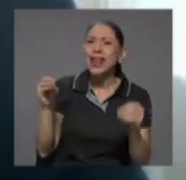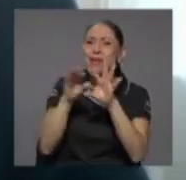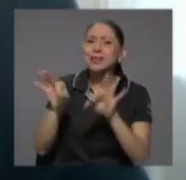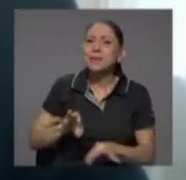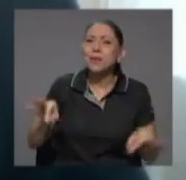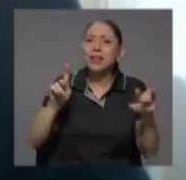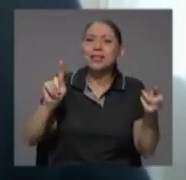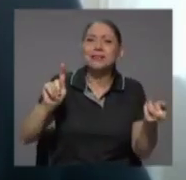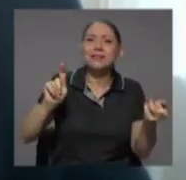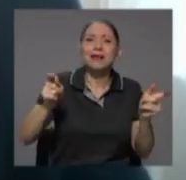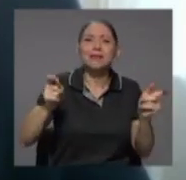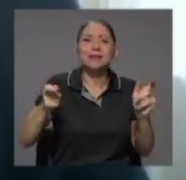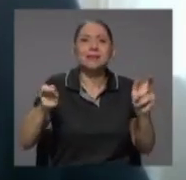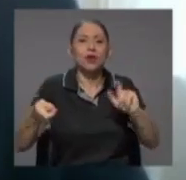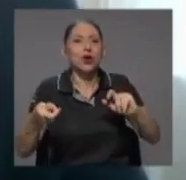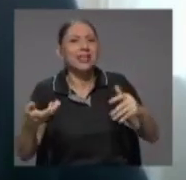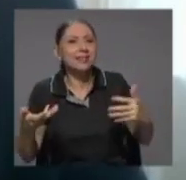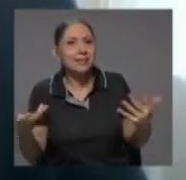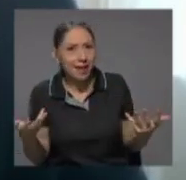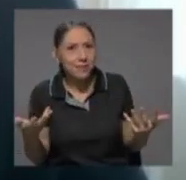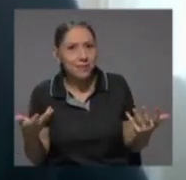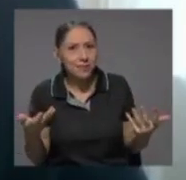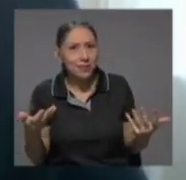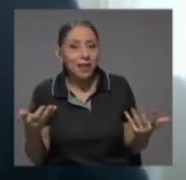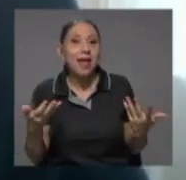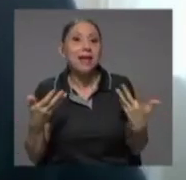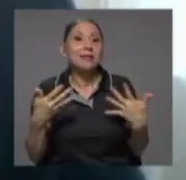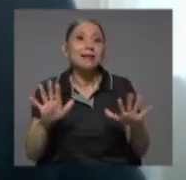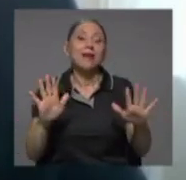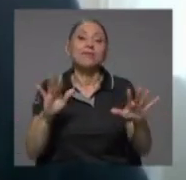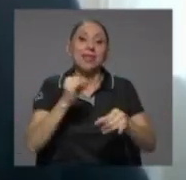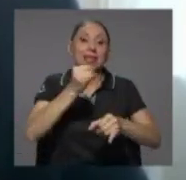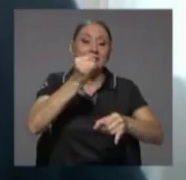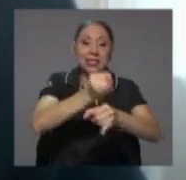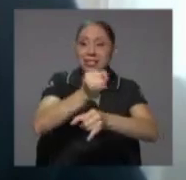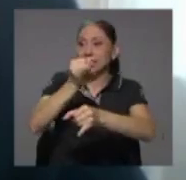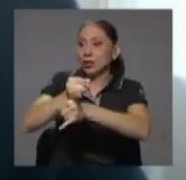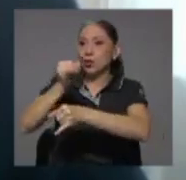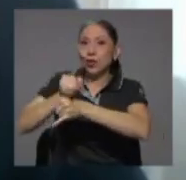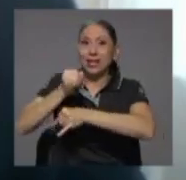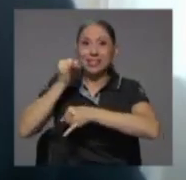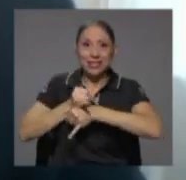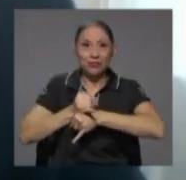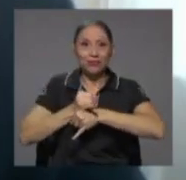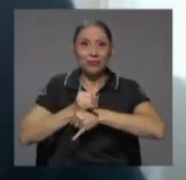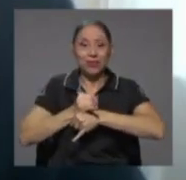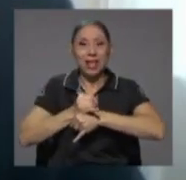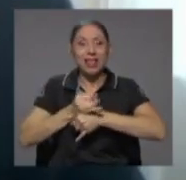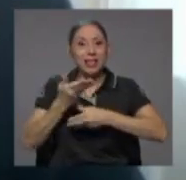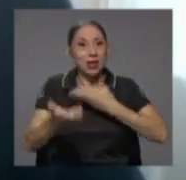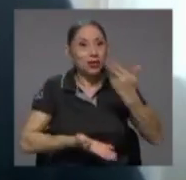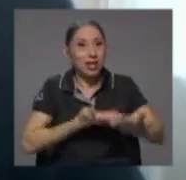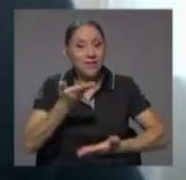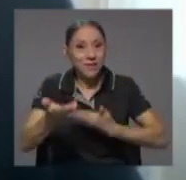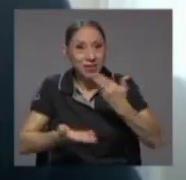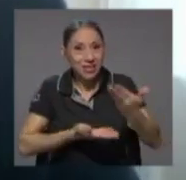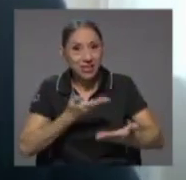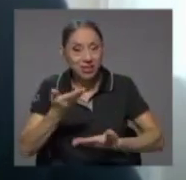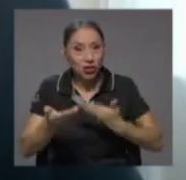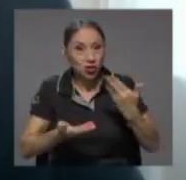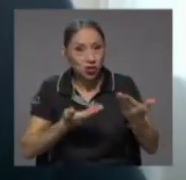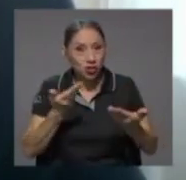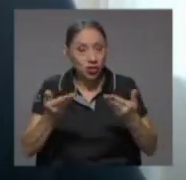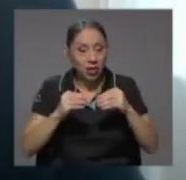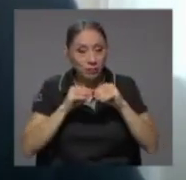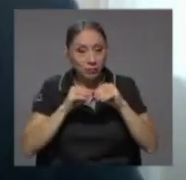la institucionalización de los de la atención de los servicios cuando se traspasan las